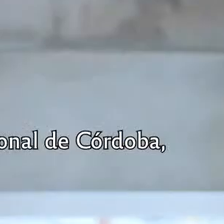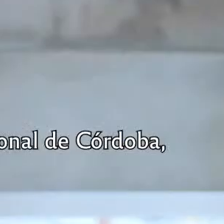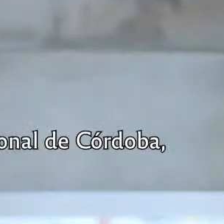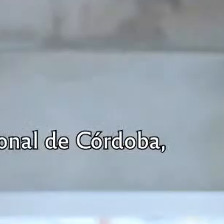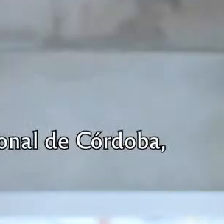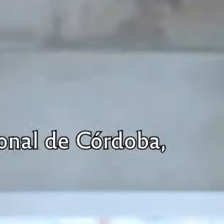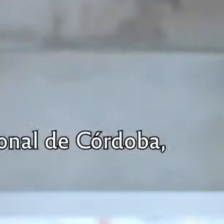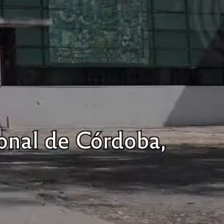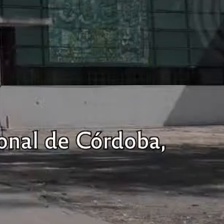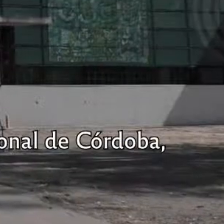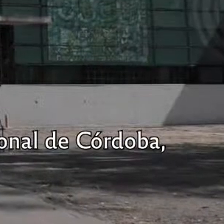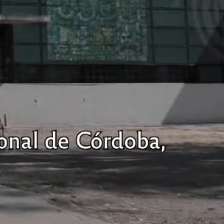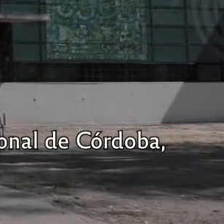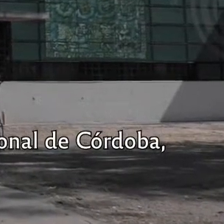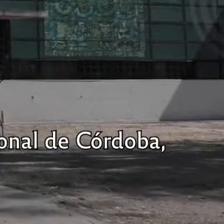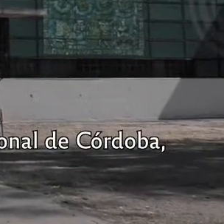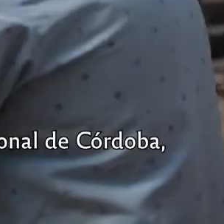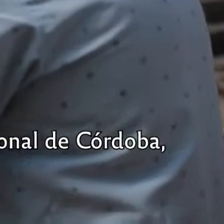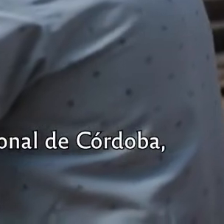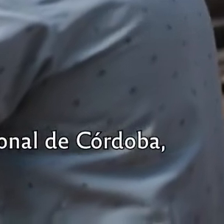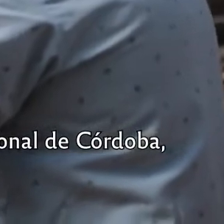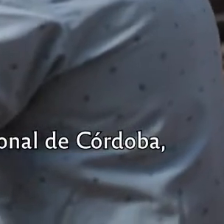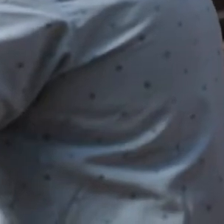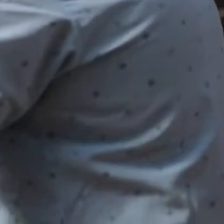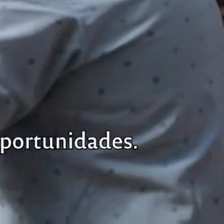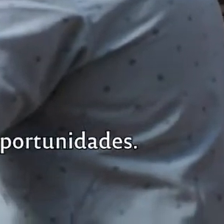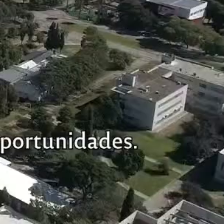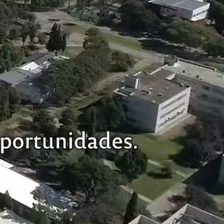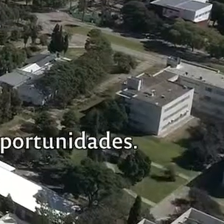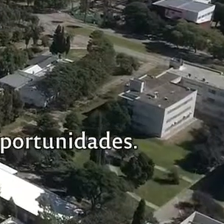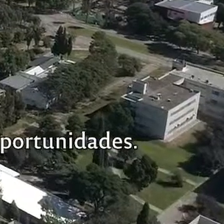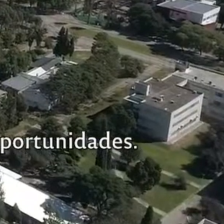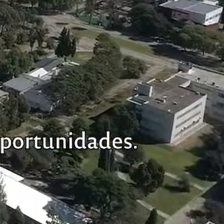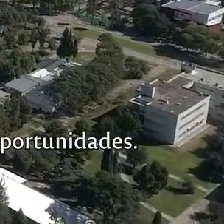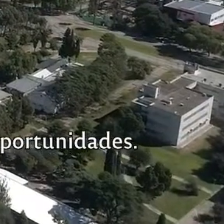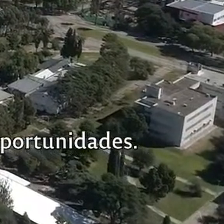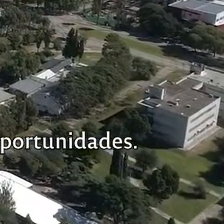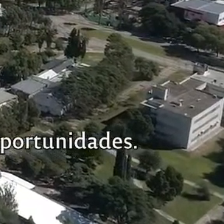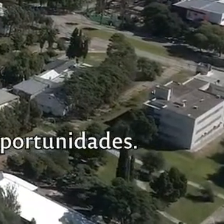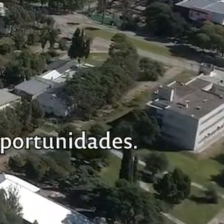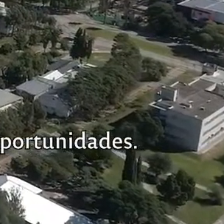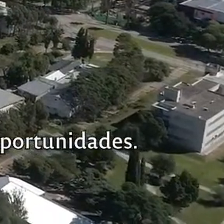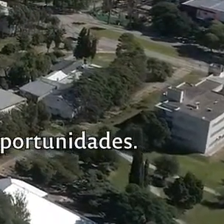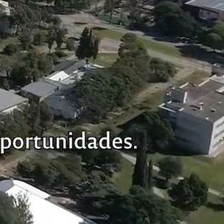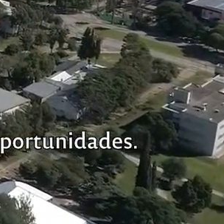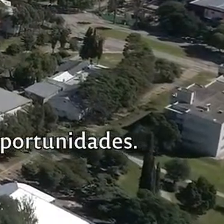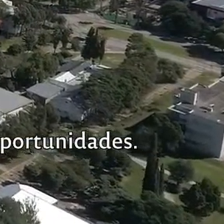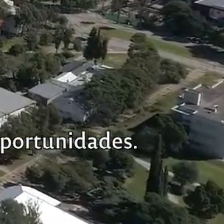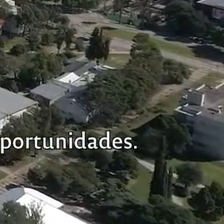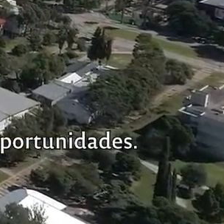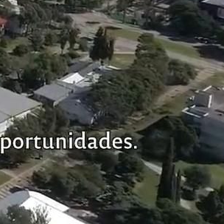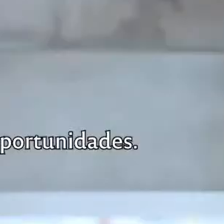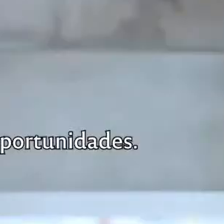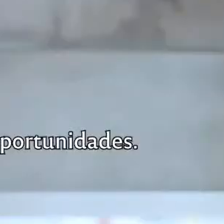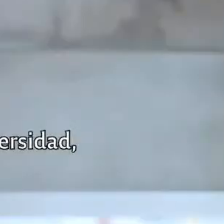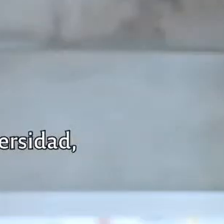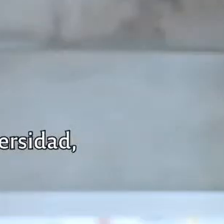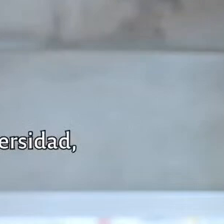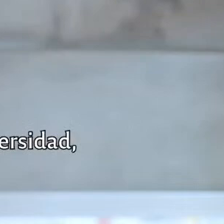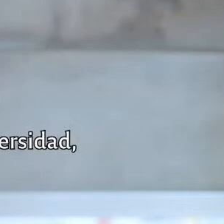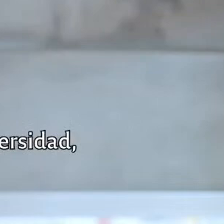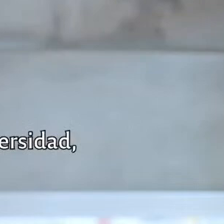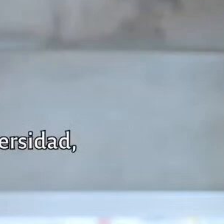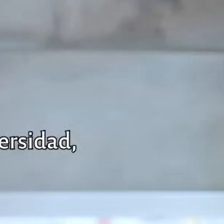Por eso te invitamos a que vengas a la Universidad Nacional de Córdoba. Una universidad pública, gratuita, laica y que brinde oportunidades.